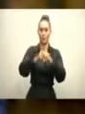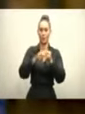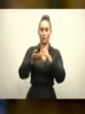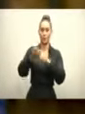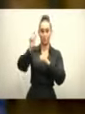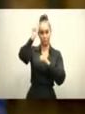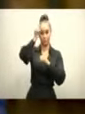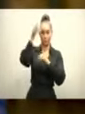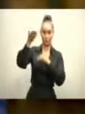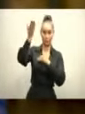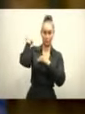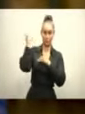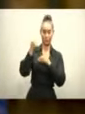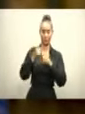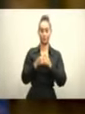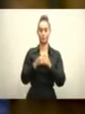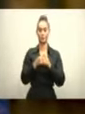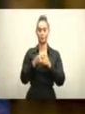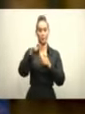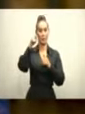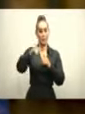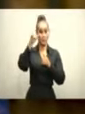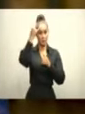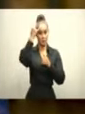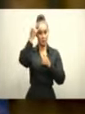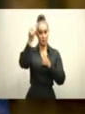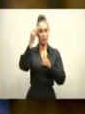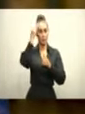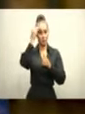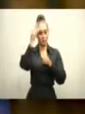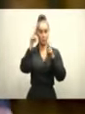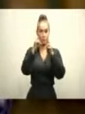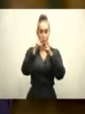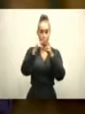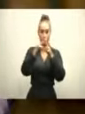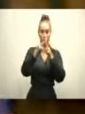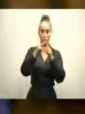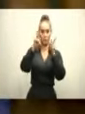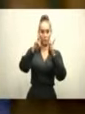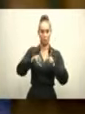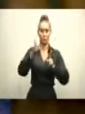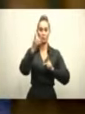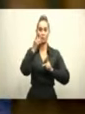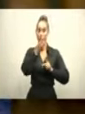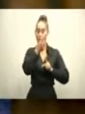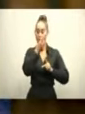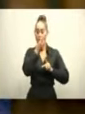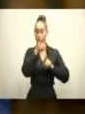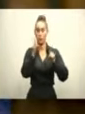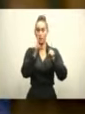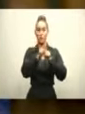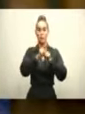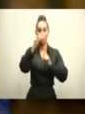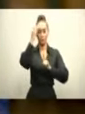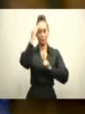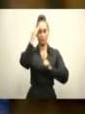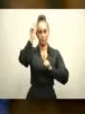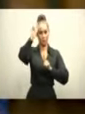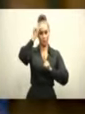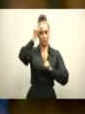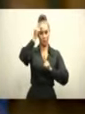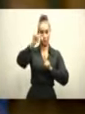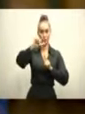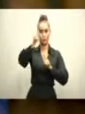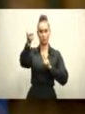compartida por la mayoría del pueblo dominicano y por gobiernos extranjeros. En el mes de marzo del 2019, el